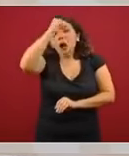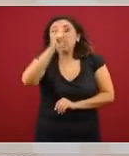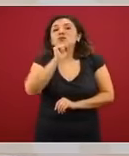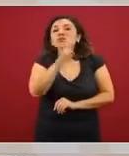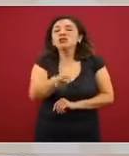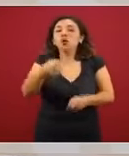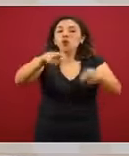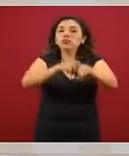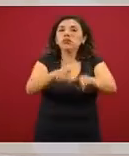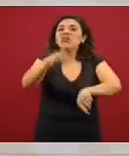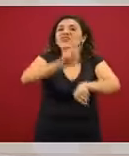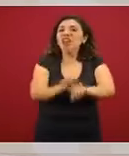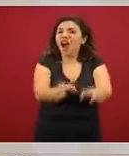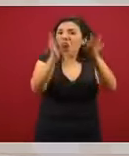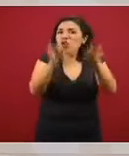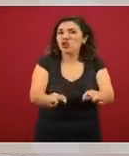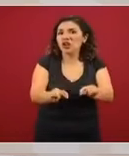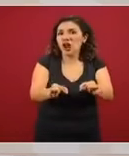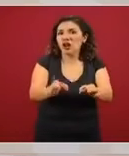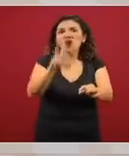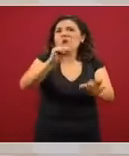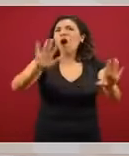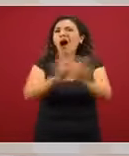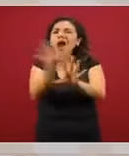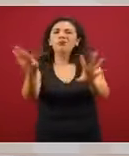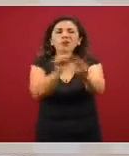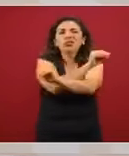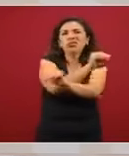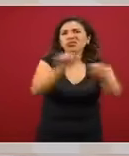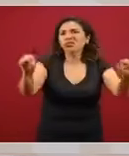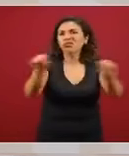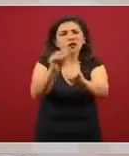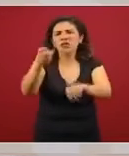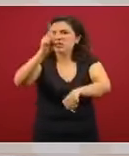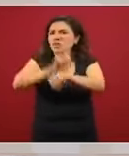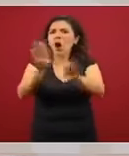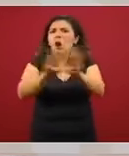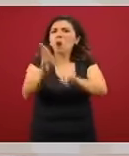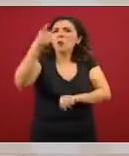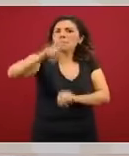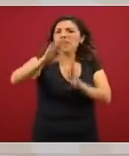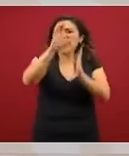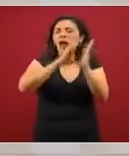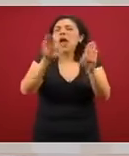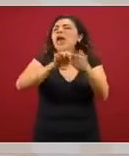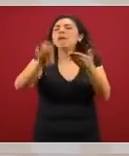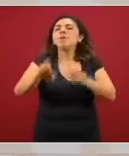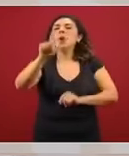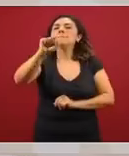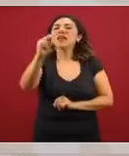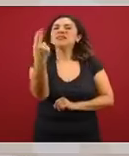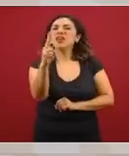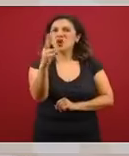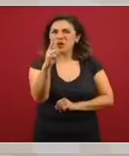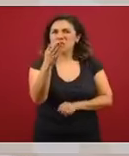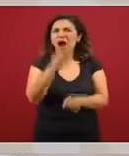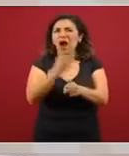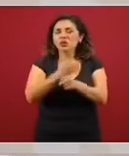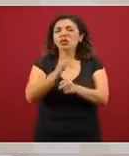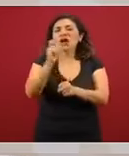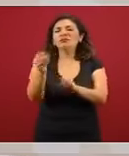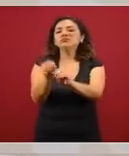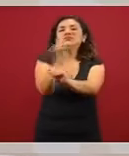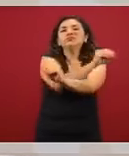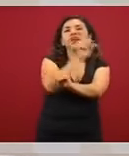original del evento histórico. Por ejemplo, el 20 de noviembre, que actualmente se celebra el